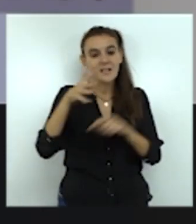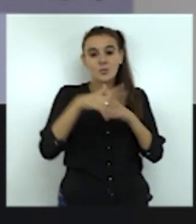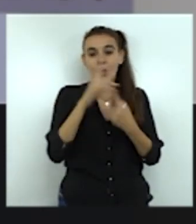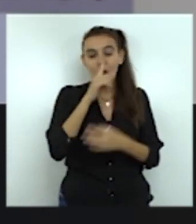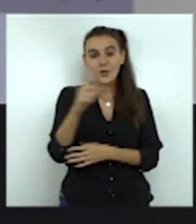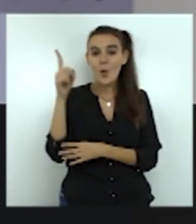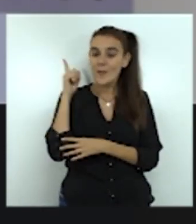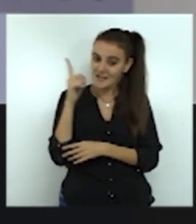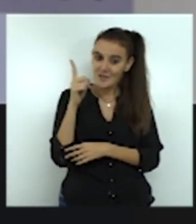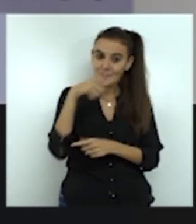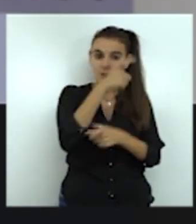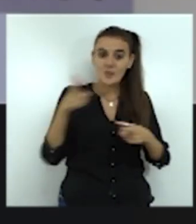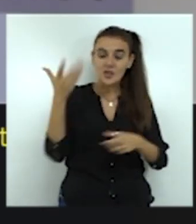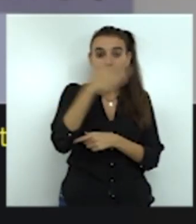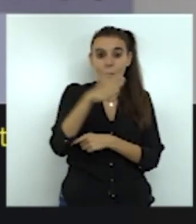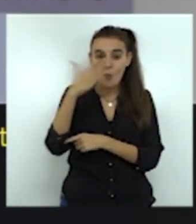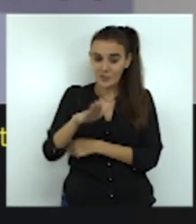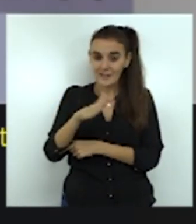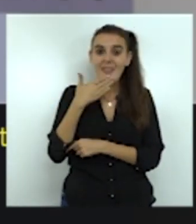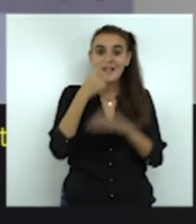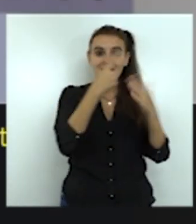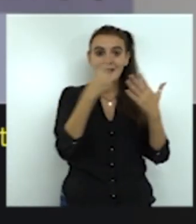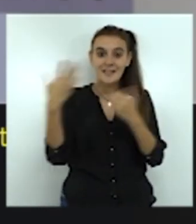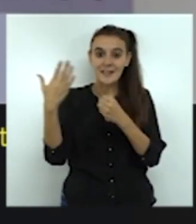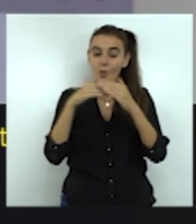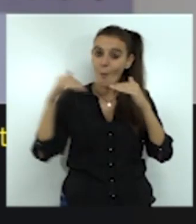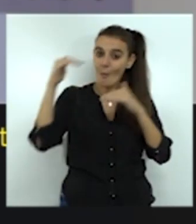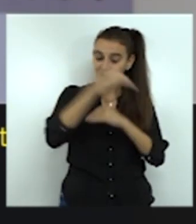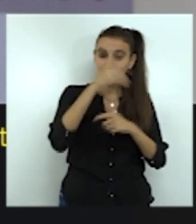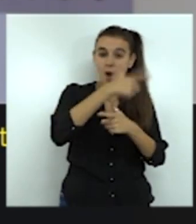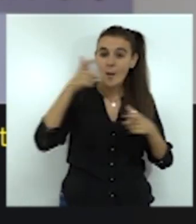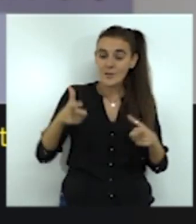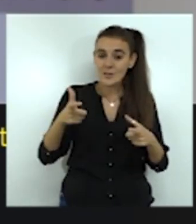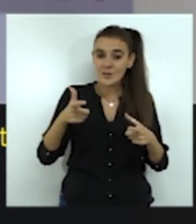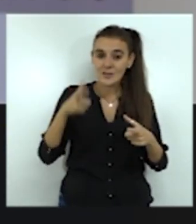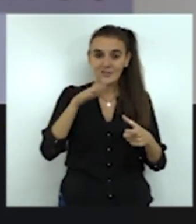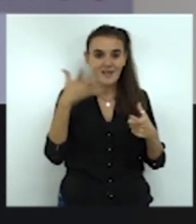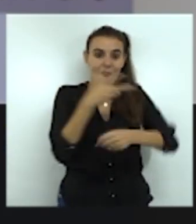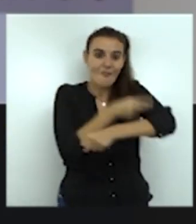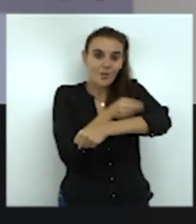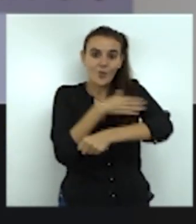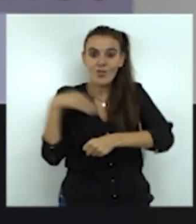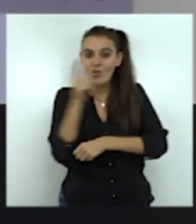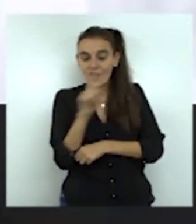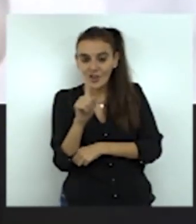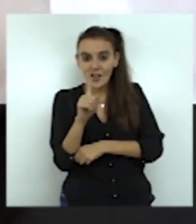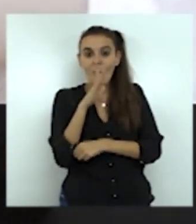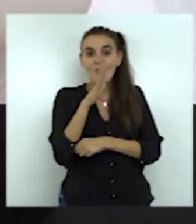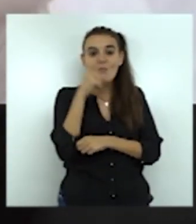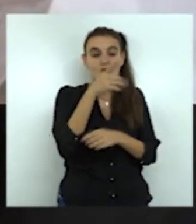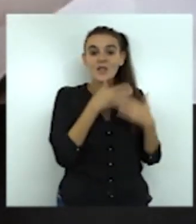fueron mortales, eran mayores de 65 años, algunas personas que, bueno, en un determinado momento no querían vacunarse. No se vacunaron porque eso es un acto voluntario.